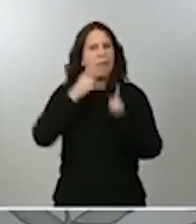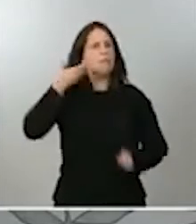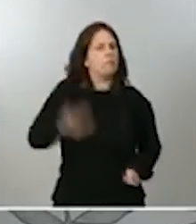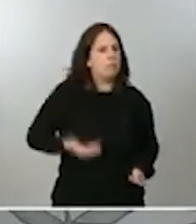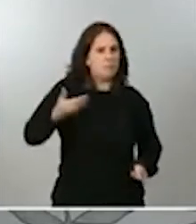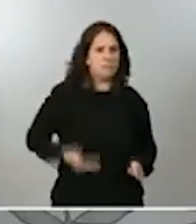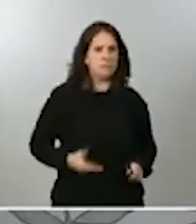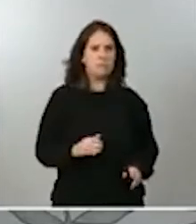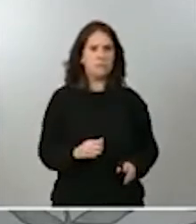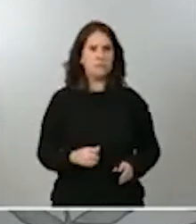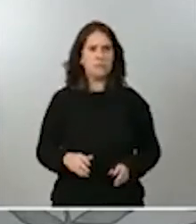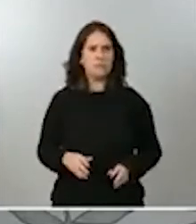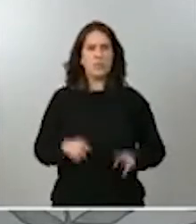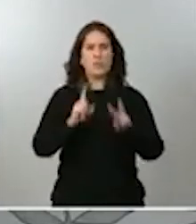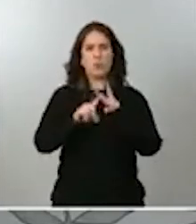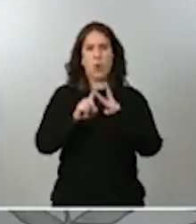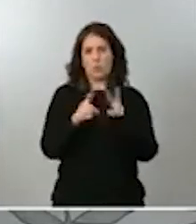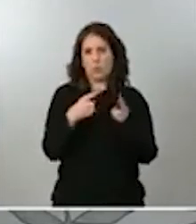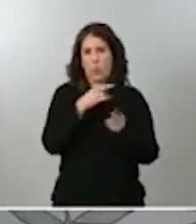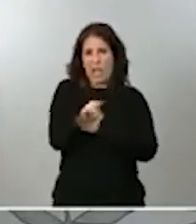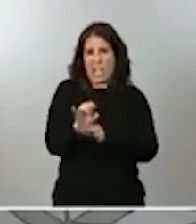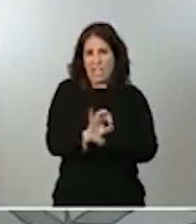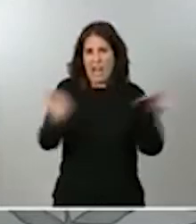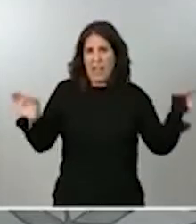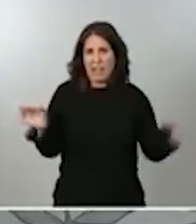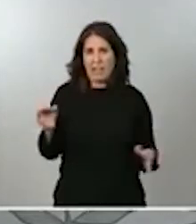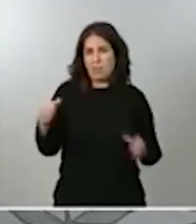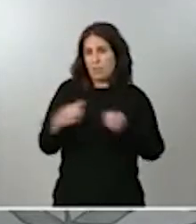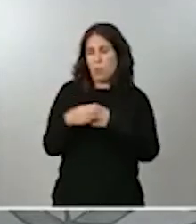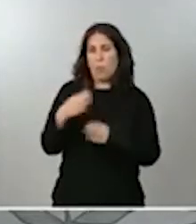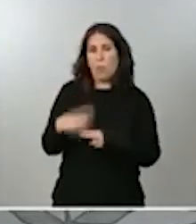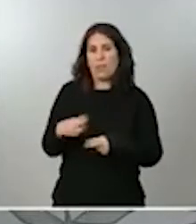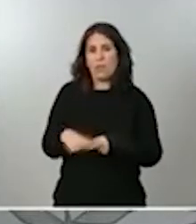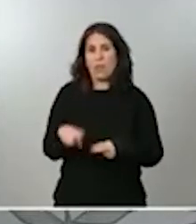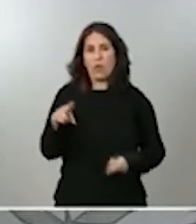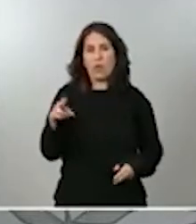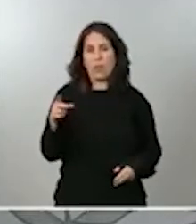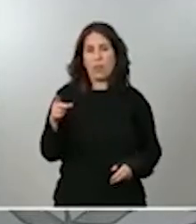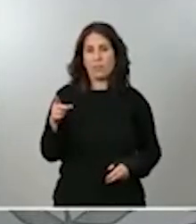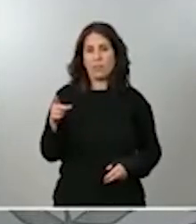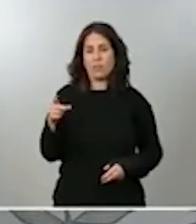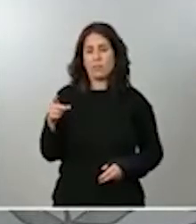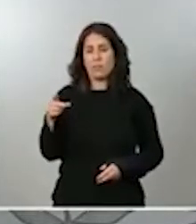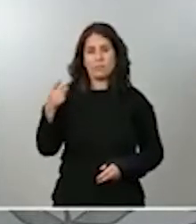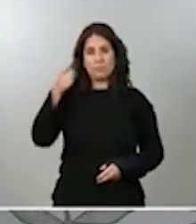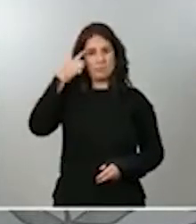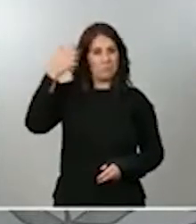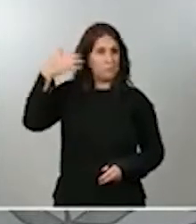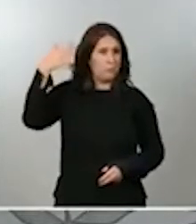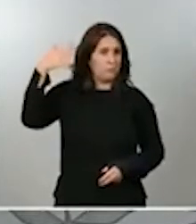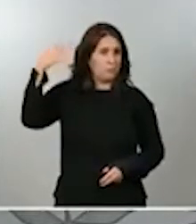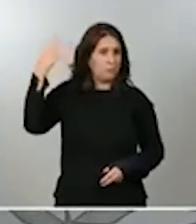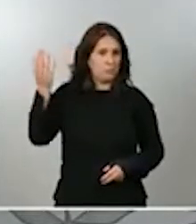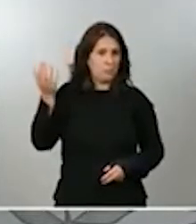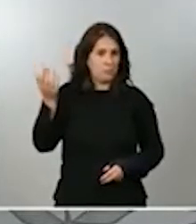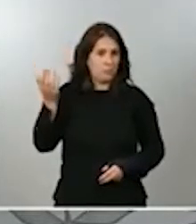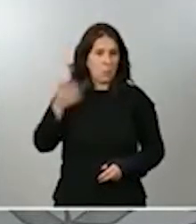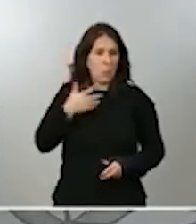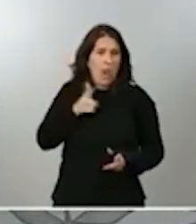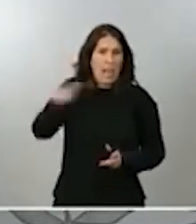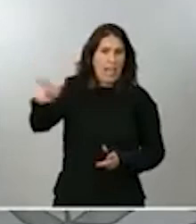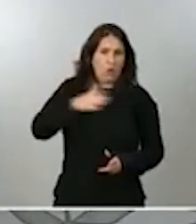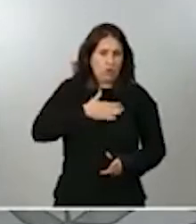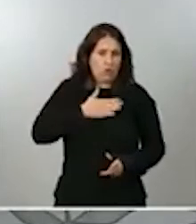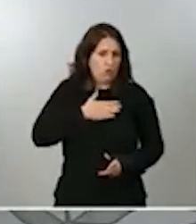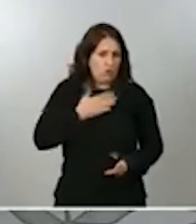engaña a nadie. Es una formación política que está en esas antípodas, desde luego, de este Gobierno. La tristeza o la